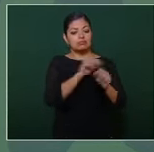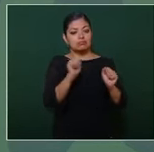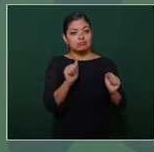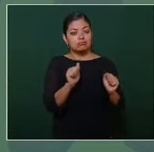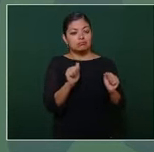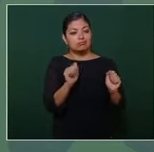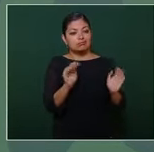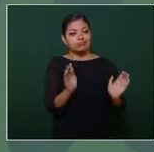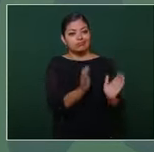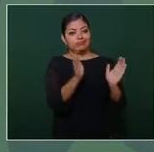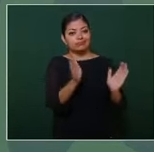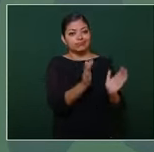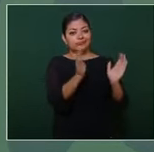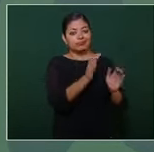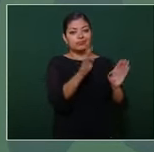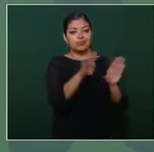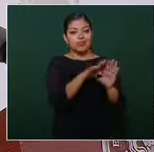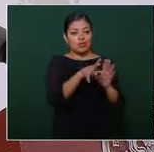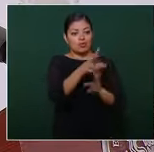autoconsumo